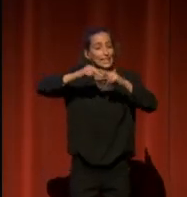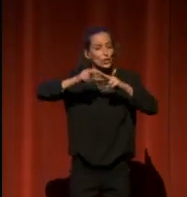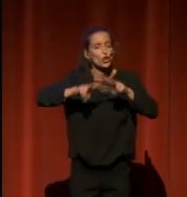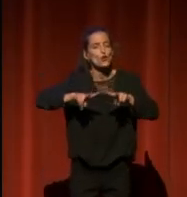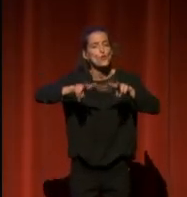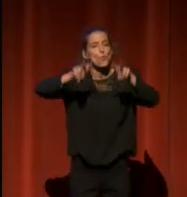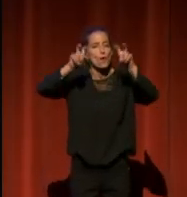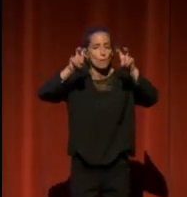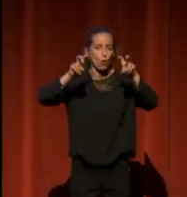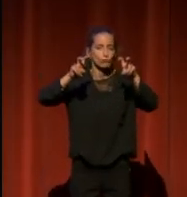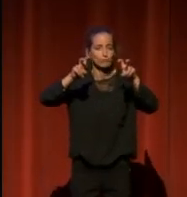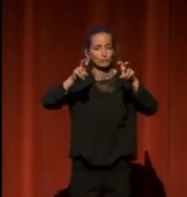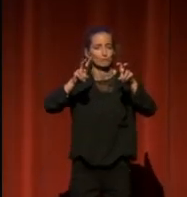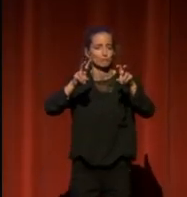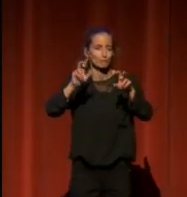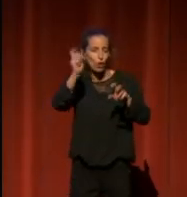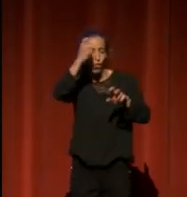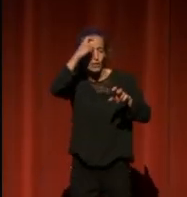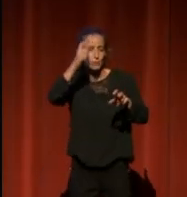bibliotecas.